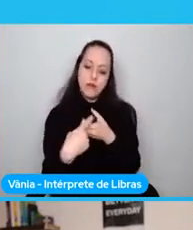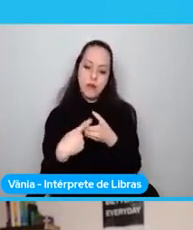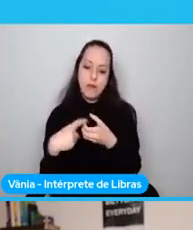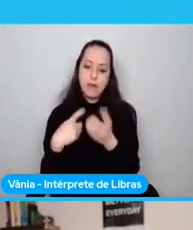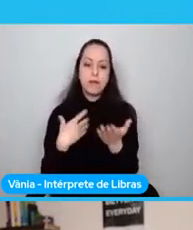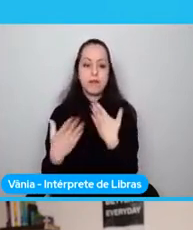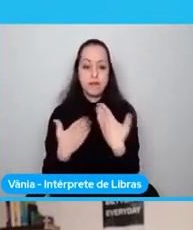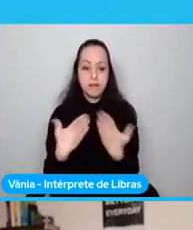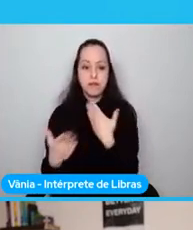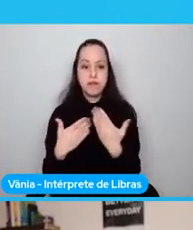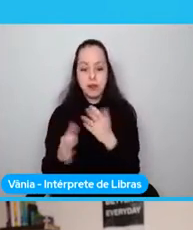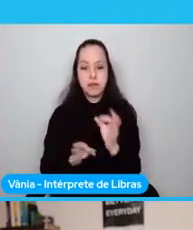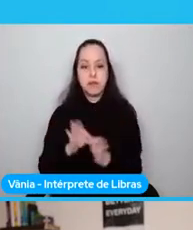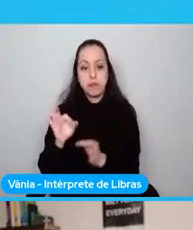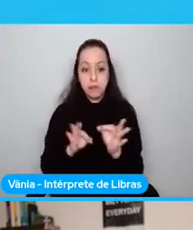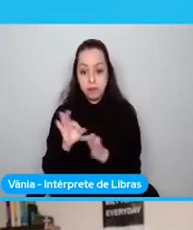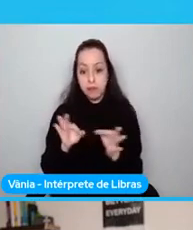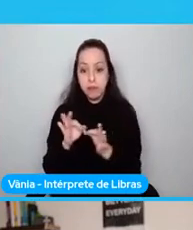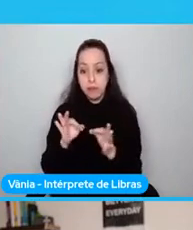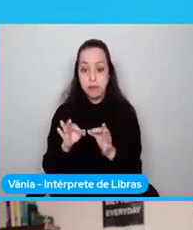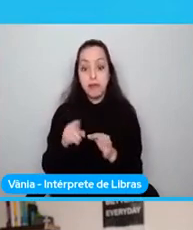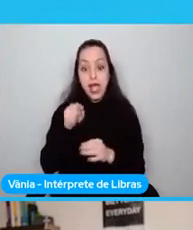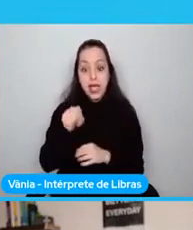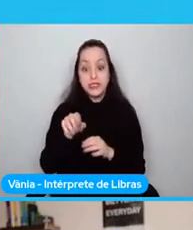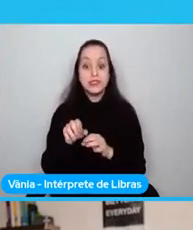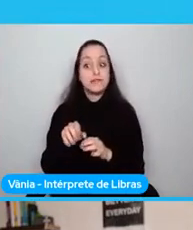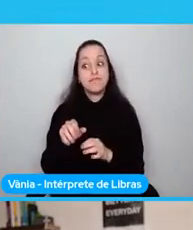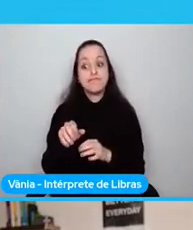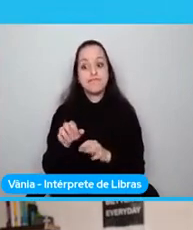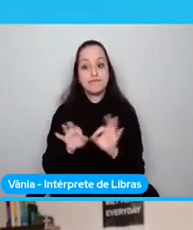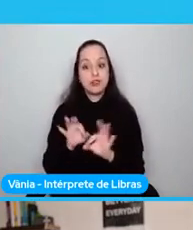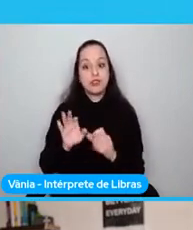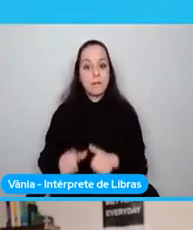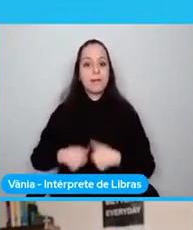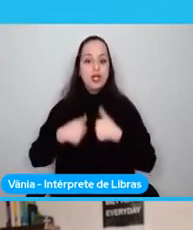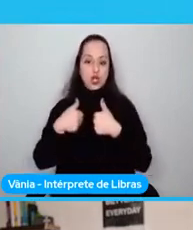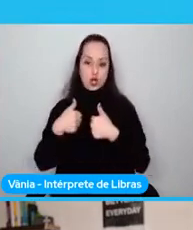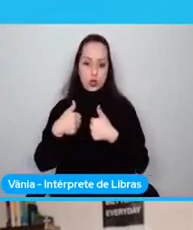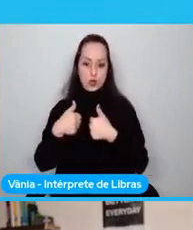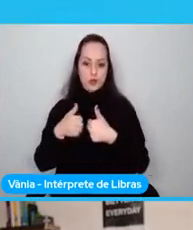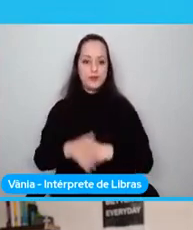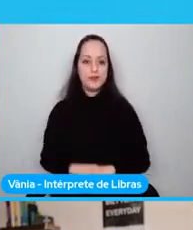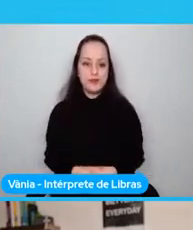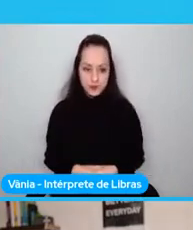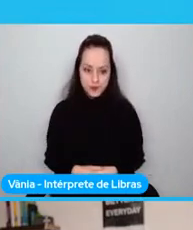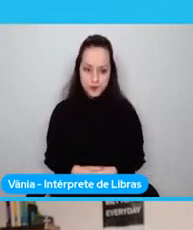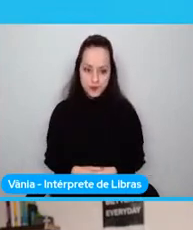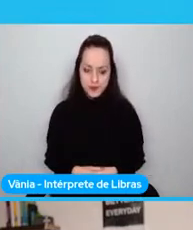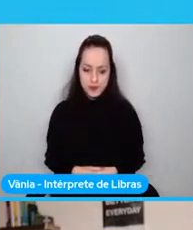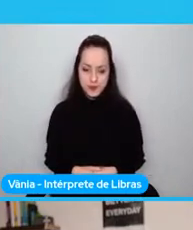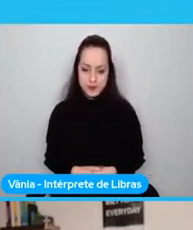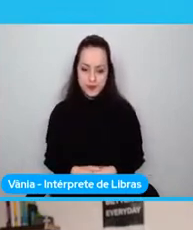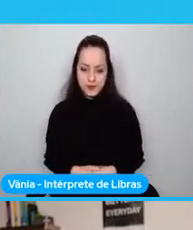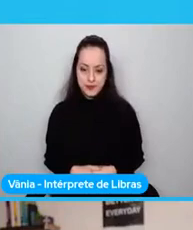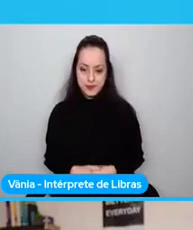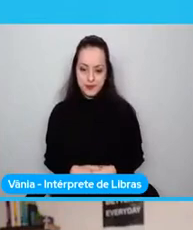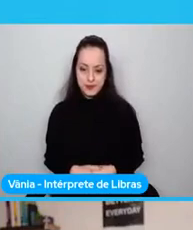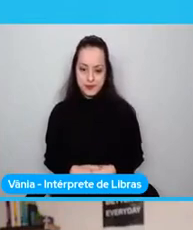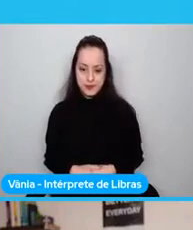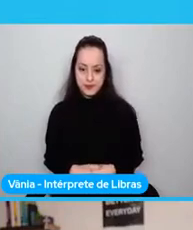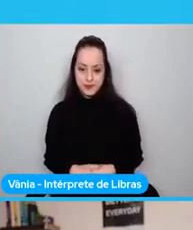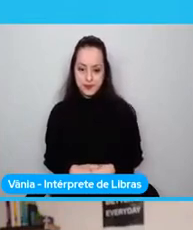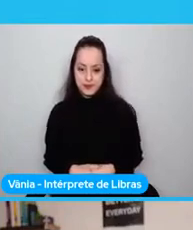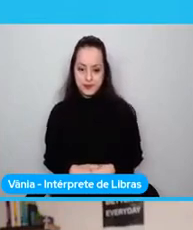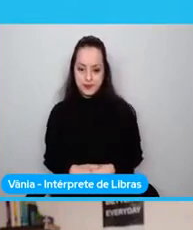este proyecto a que sea un logro. Entonces, voy a hacer un demo un poco rápido para